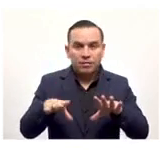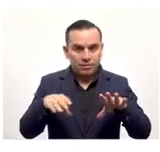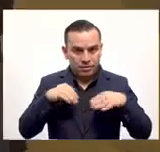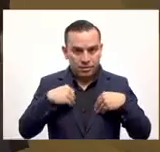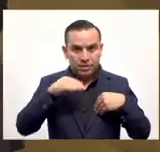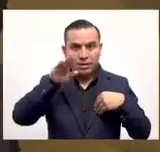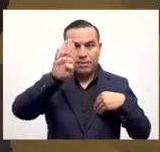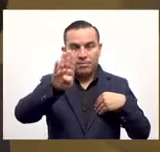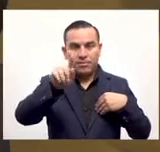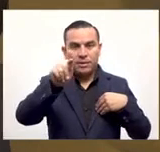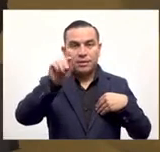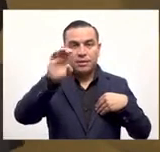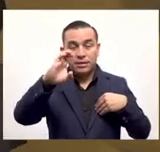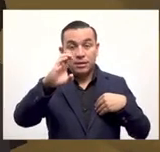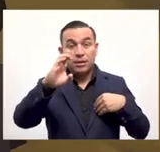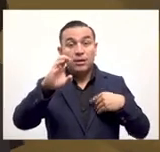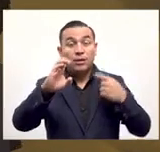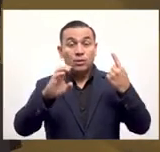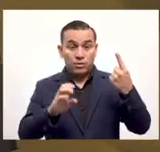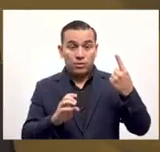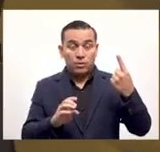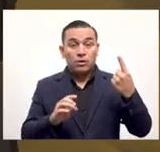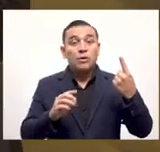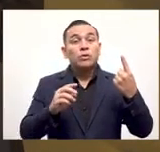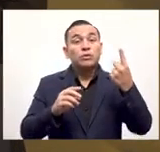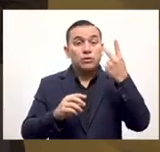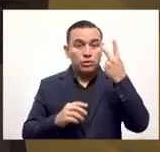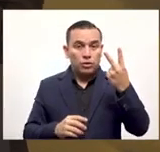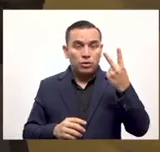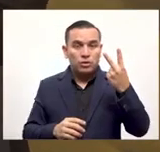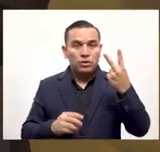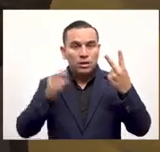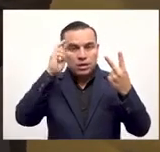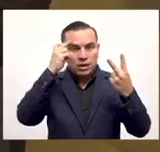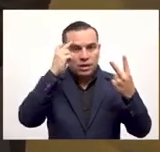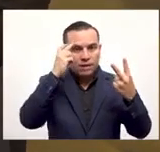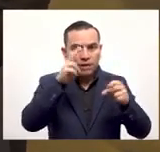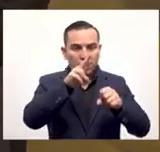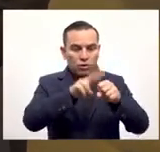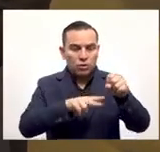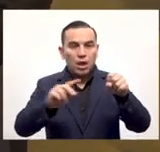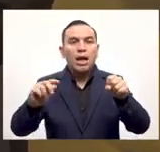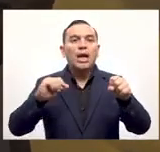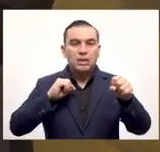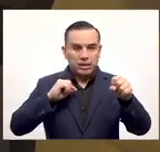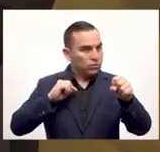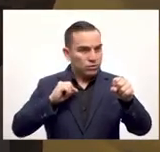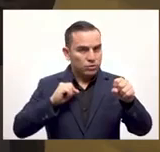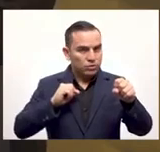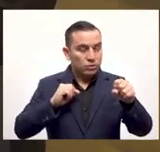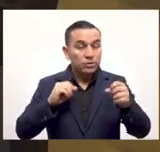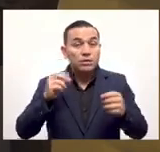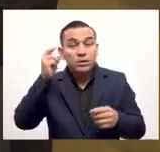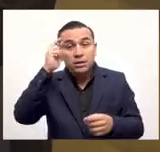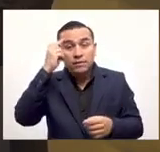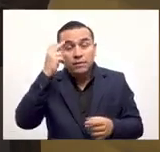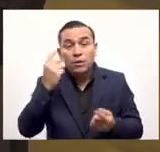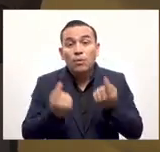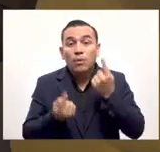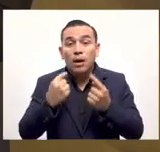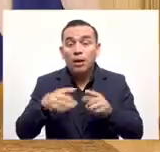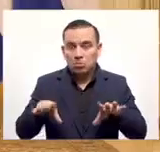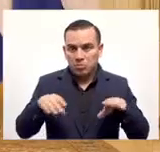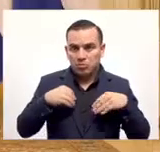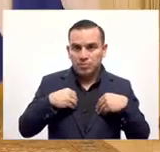cosa es aceptar Bitcoin y otra cosa es recibir Bitcoin. Más o menos como el ejemplo que expliqué sobre un turista que paga en euros con su tarjeta